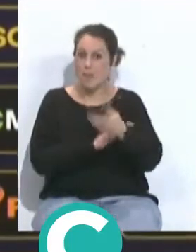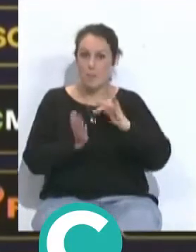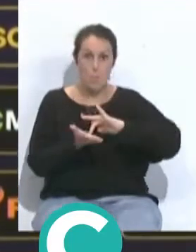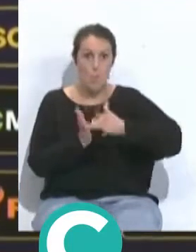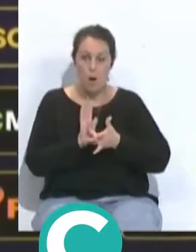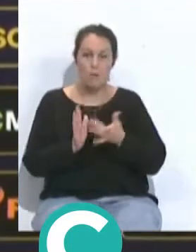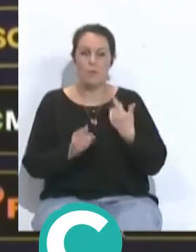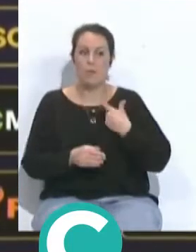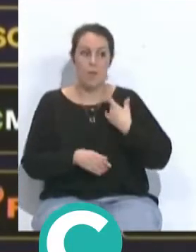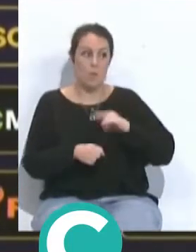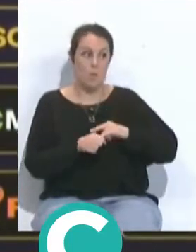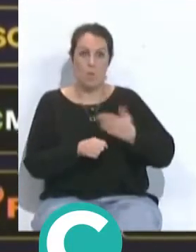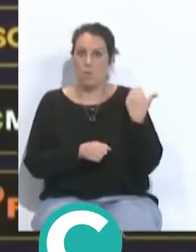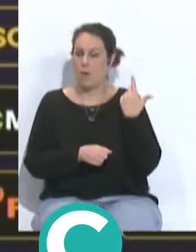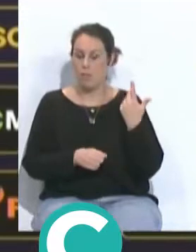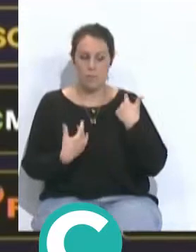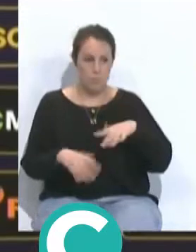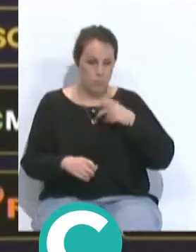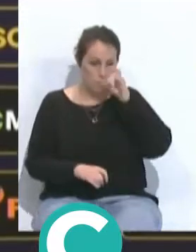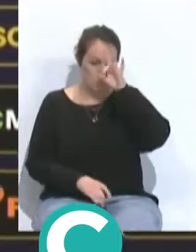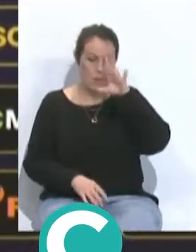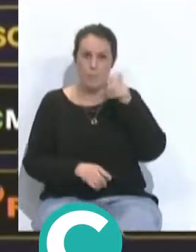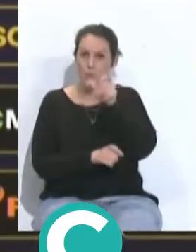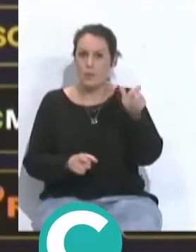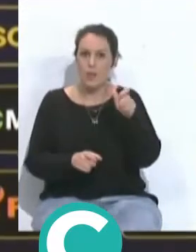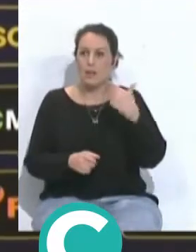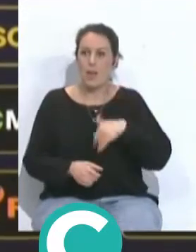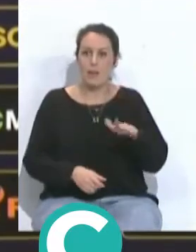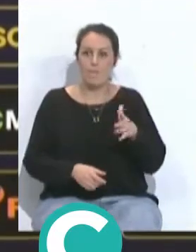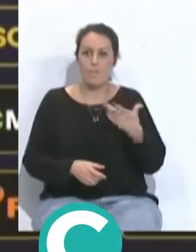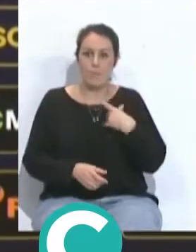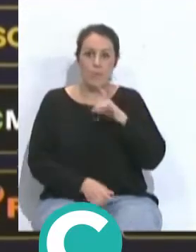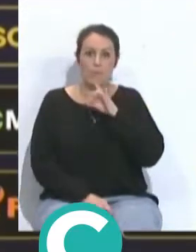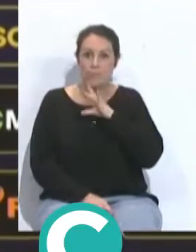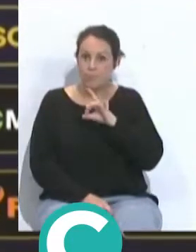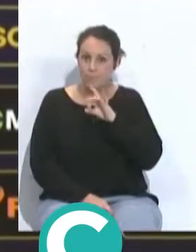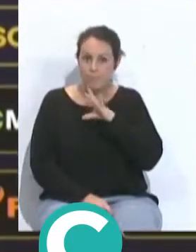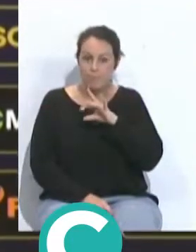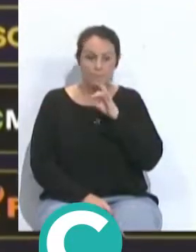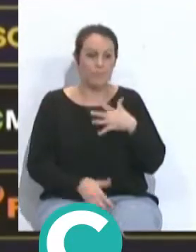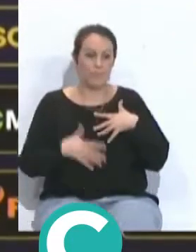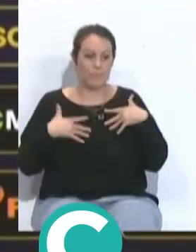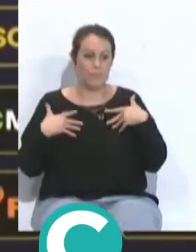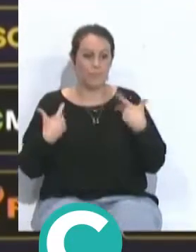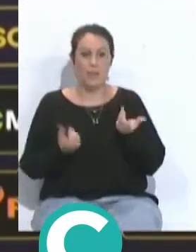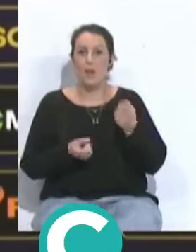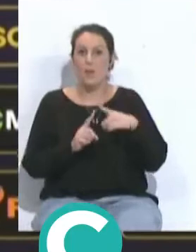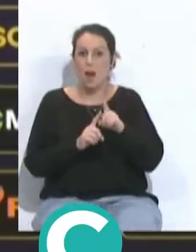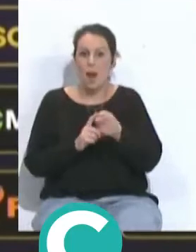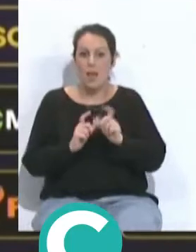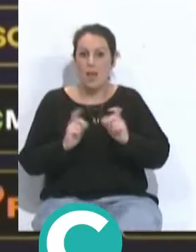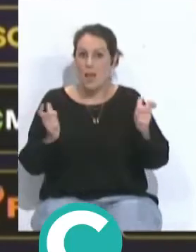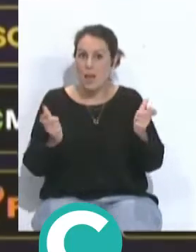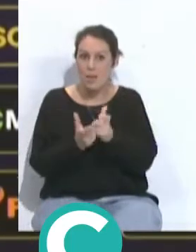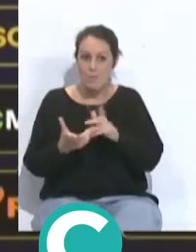agotado desde el lunes, la gente está, es decir, muy contenta o muy efusiva, bueno, empalmada con su equipo y